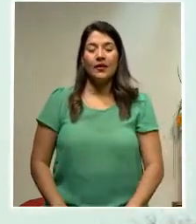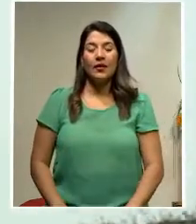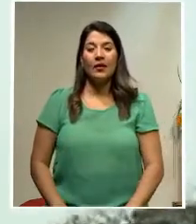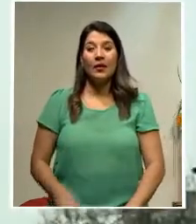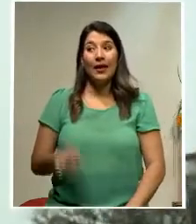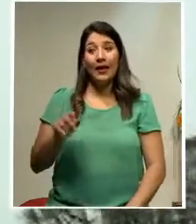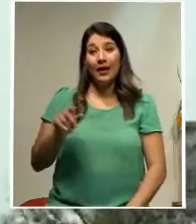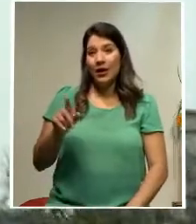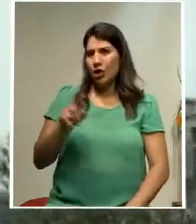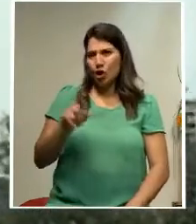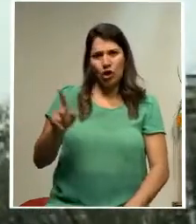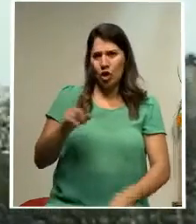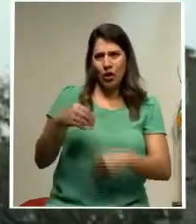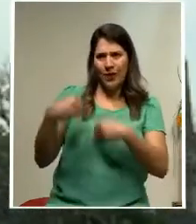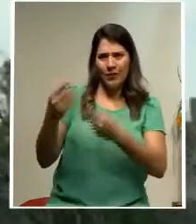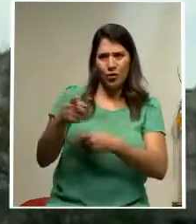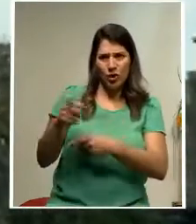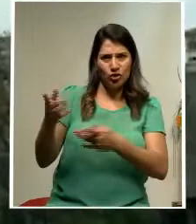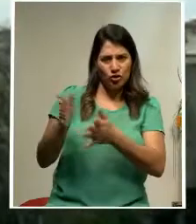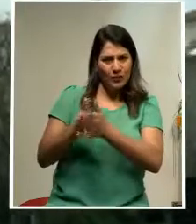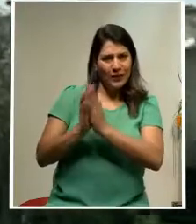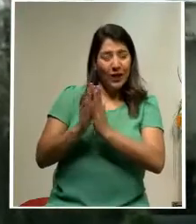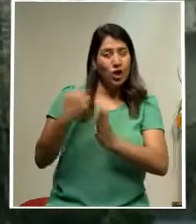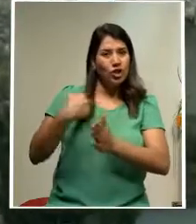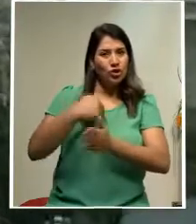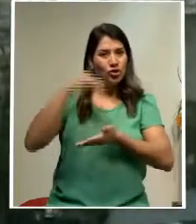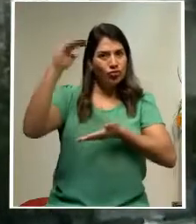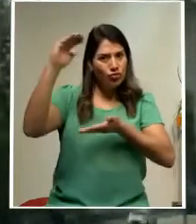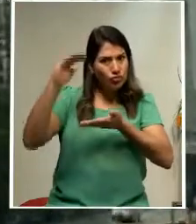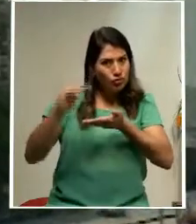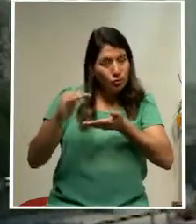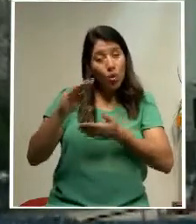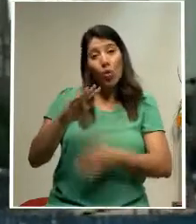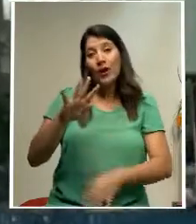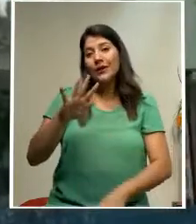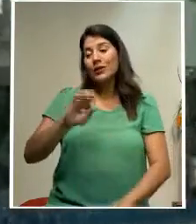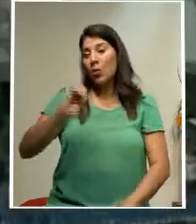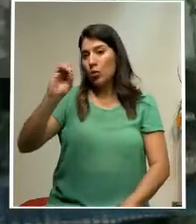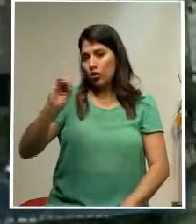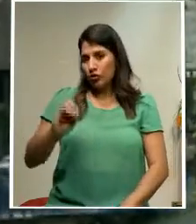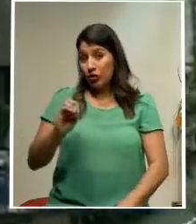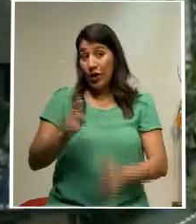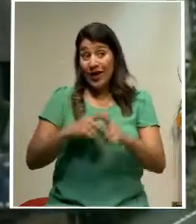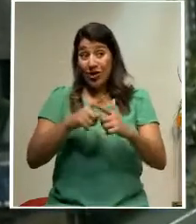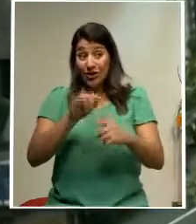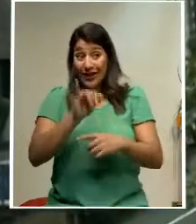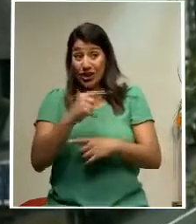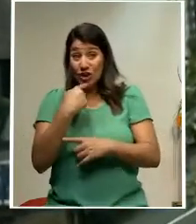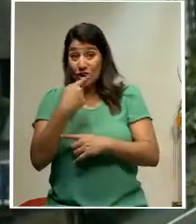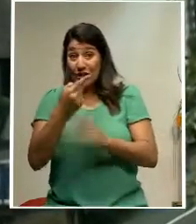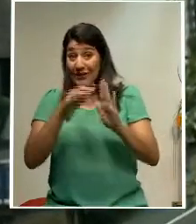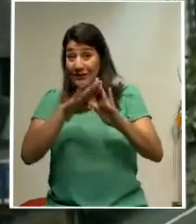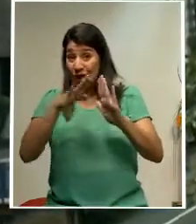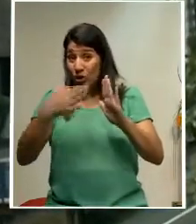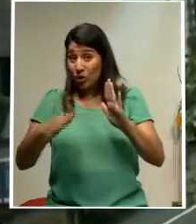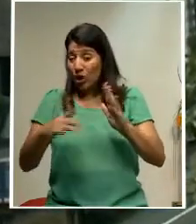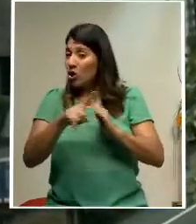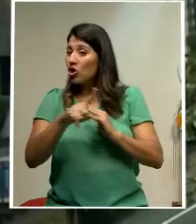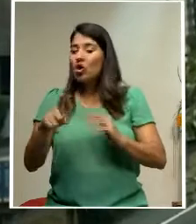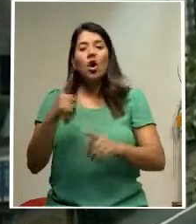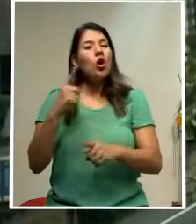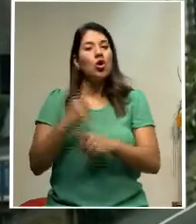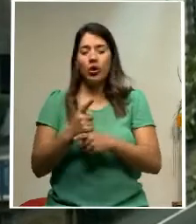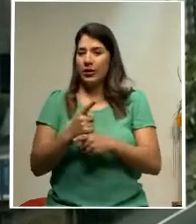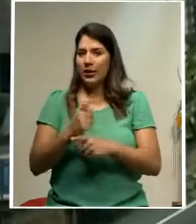que la empresa estaba reclamando. Entonces, esa afirmación de la Contraloría no es correcta. No es correcta porque sí